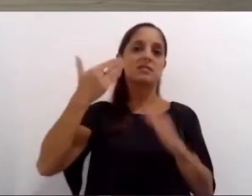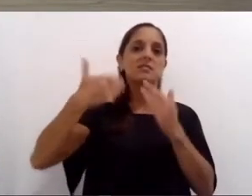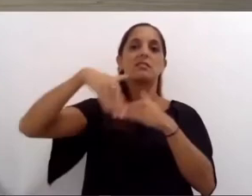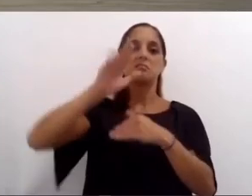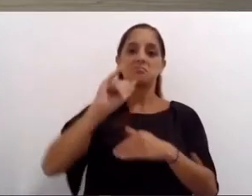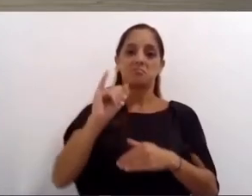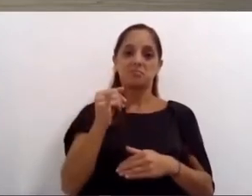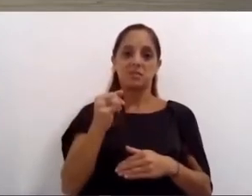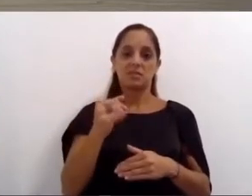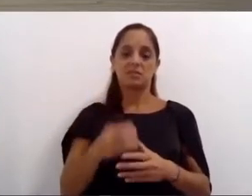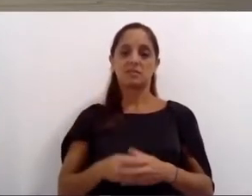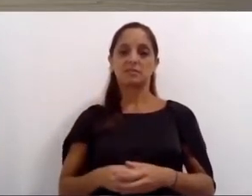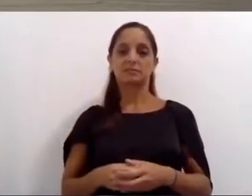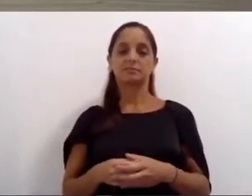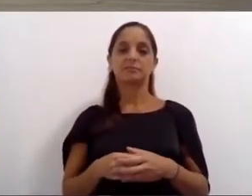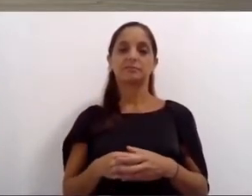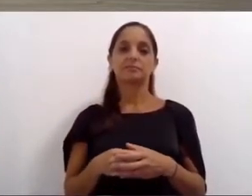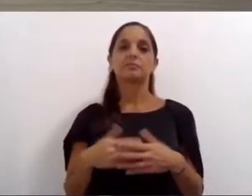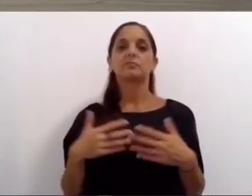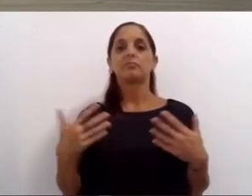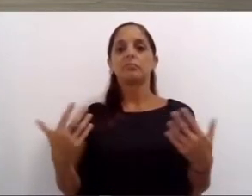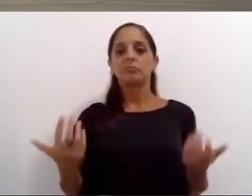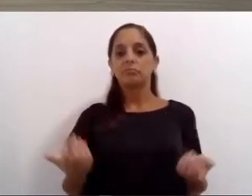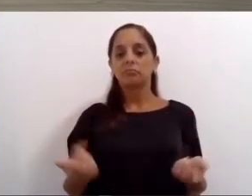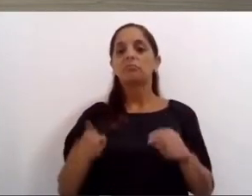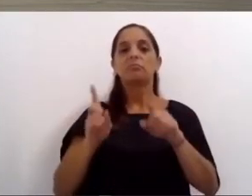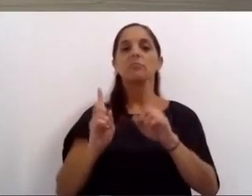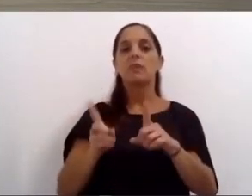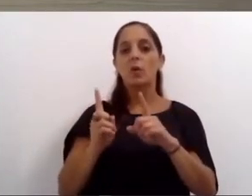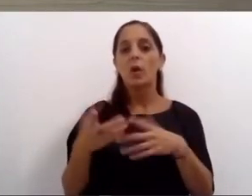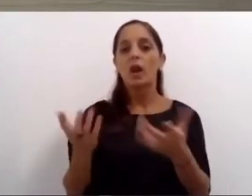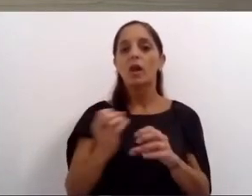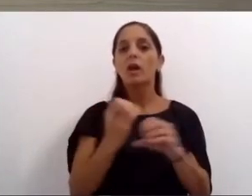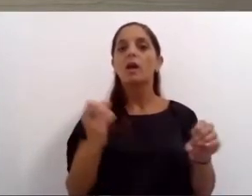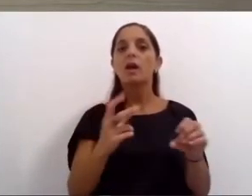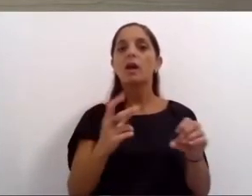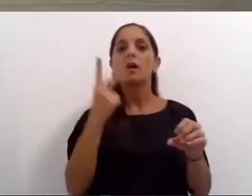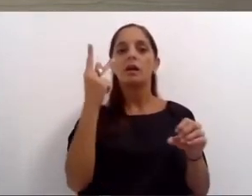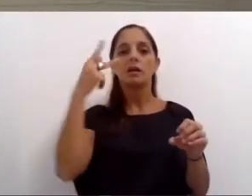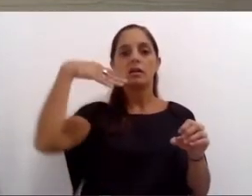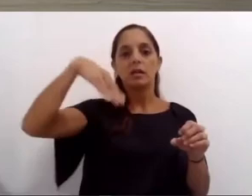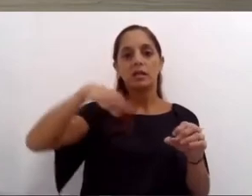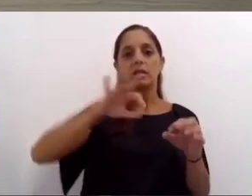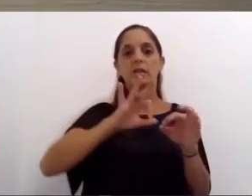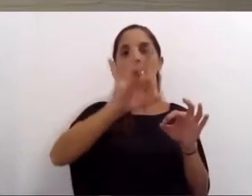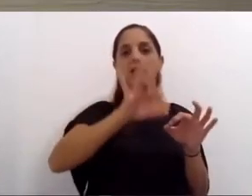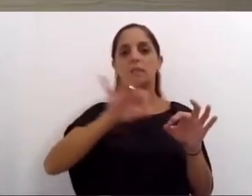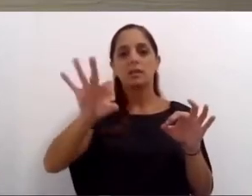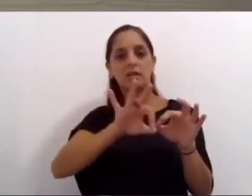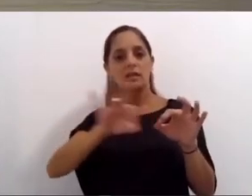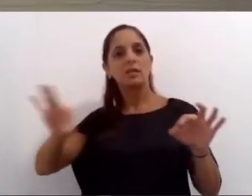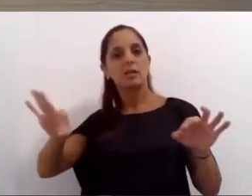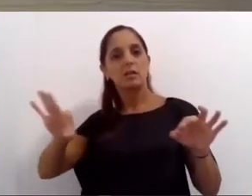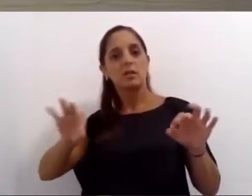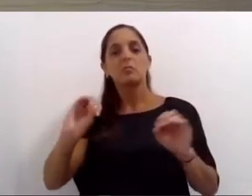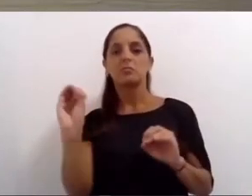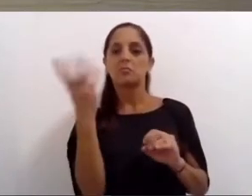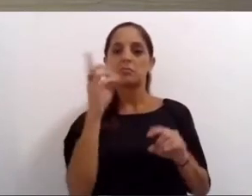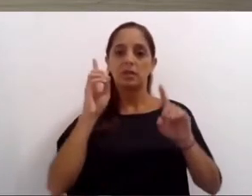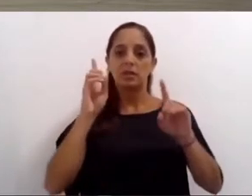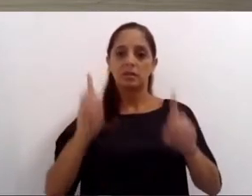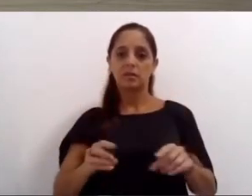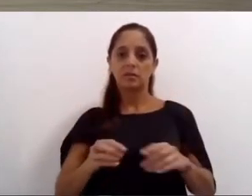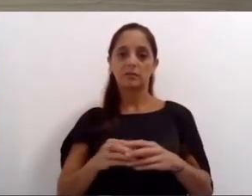evidenció en el incremento de los kilómetros recorridos y la frecuencia en algunas de las líneas en